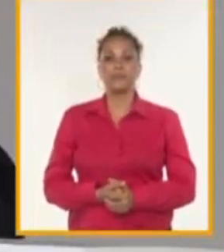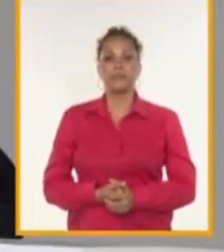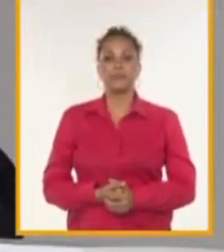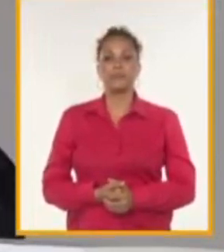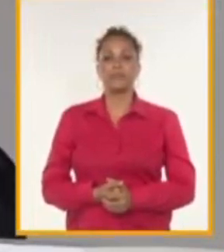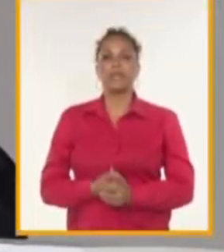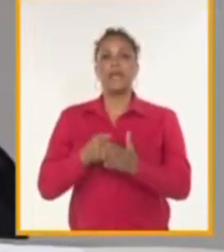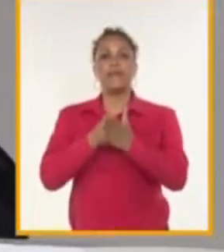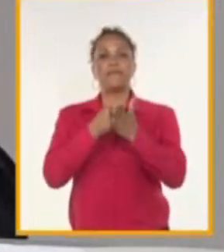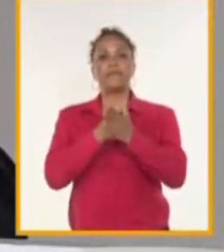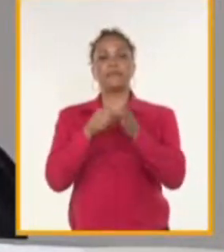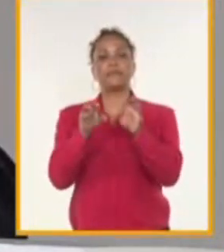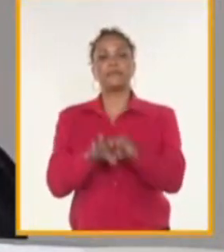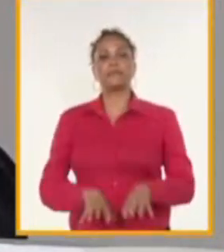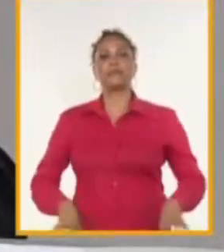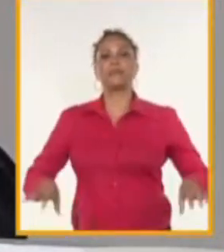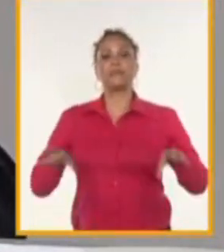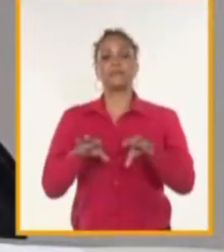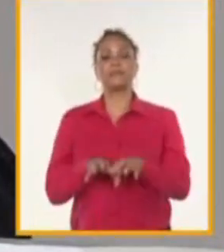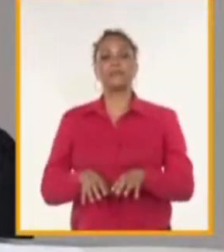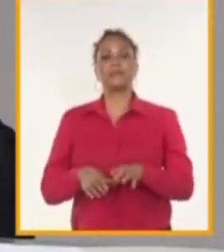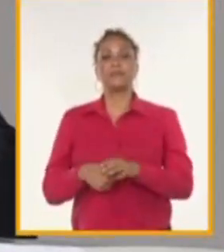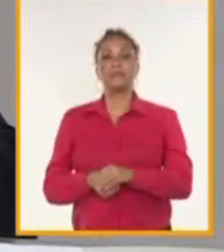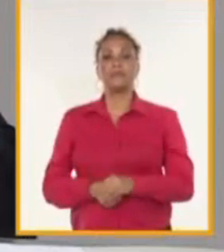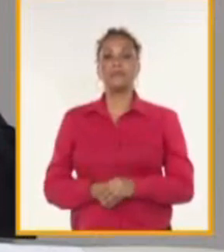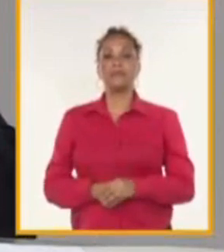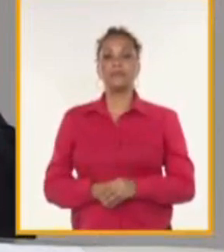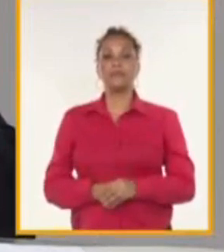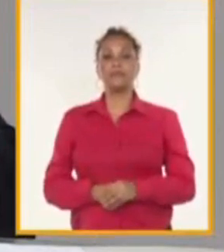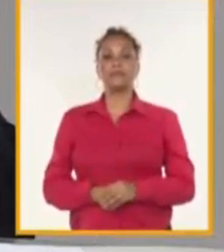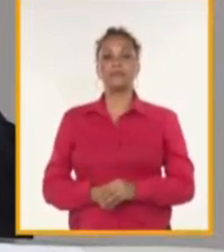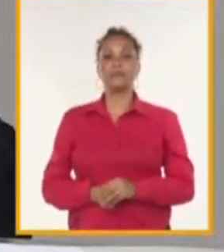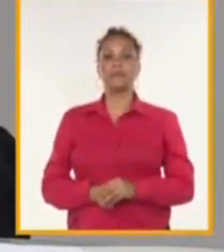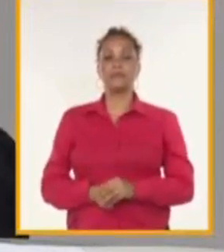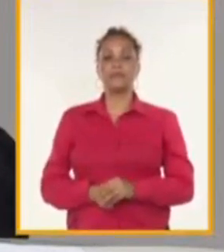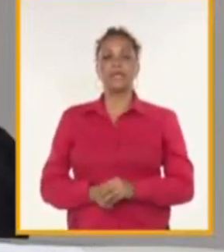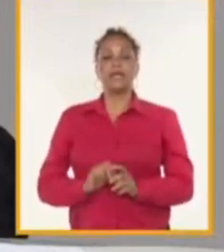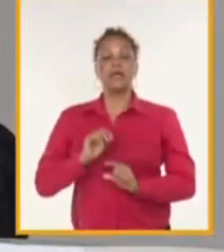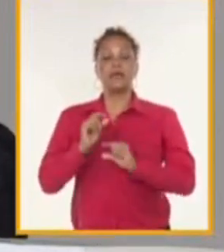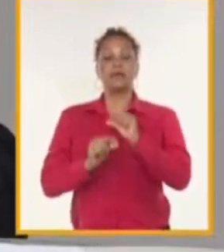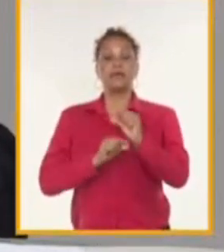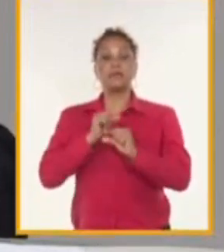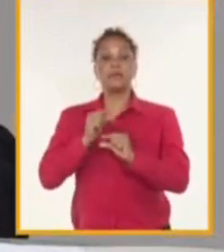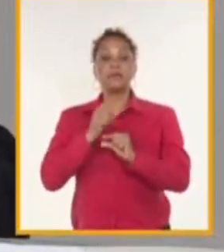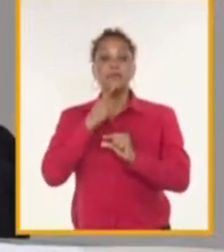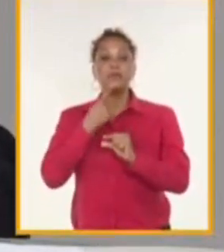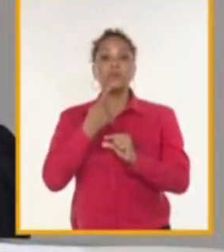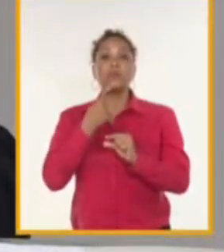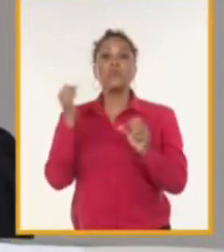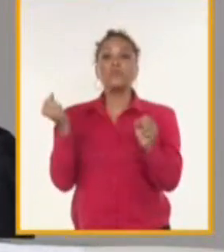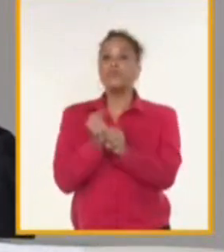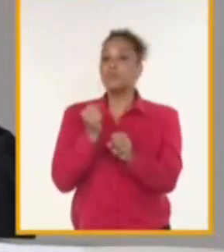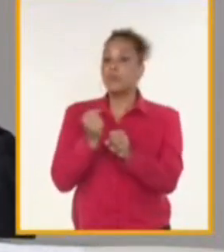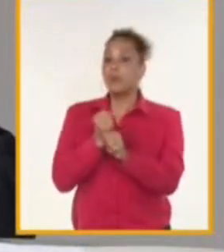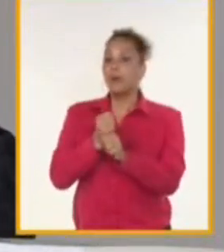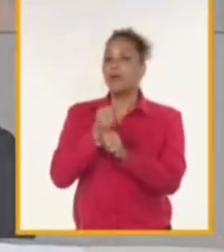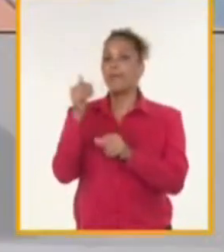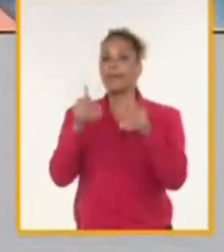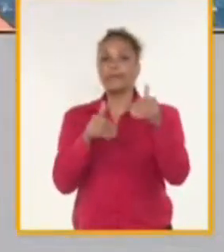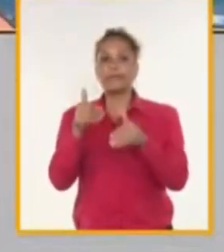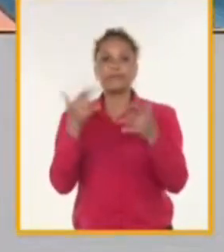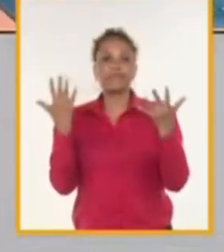situaciones que la compañera Ana explicaba, explicaba, pero donde se realizó un dragado con la participación de empresas